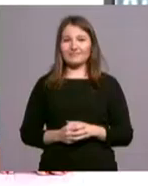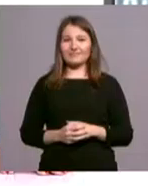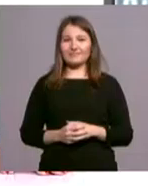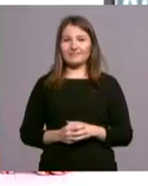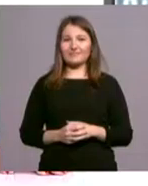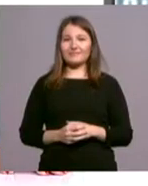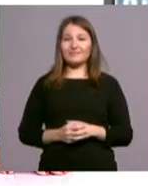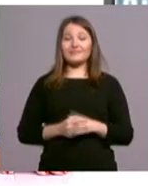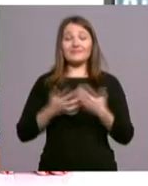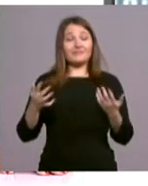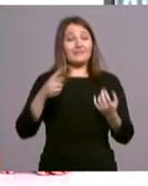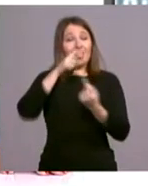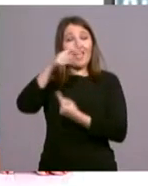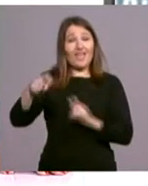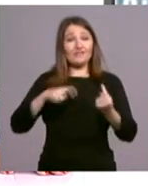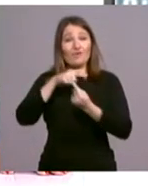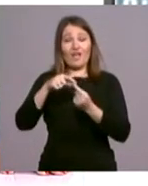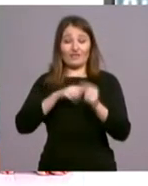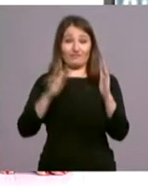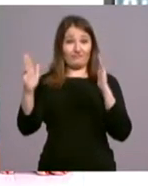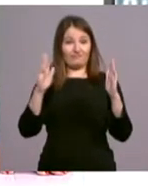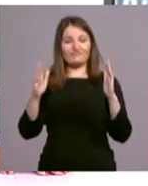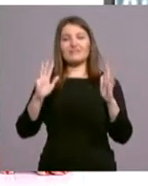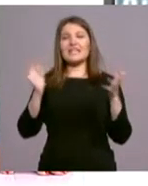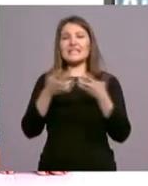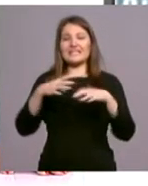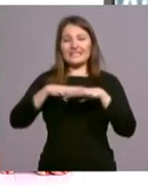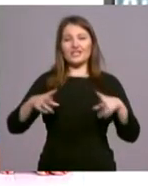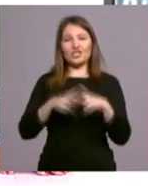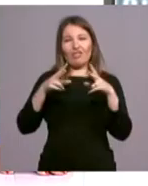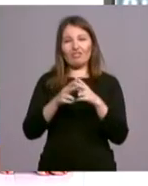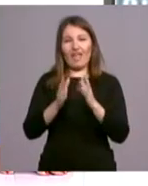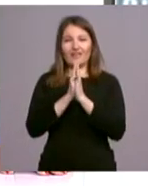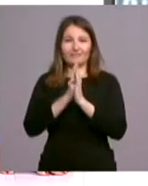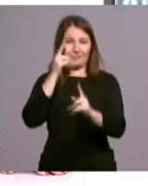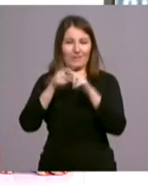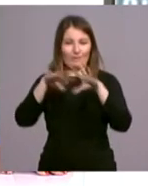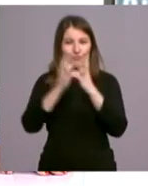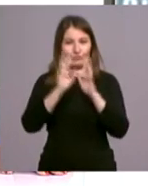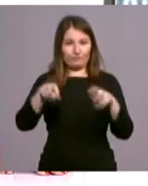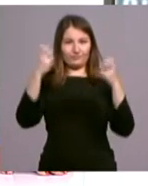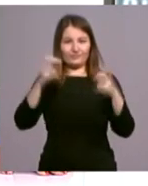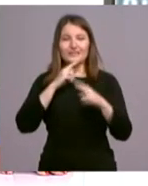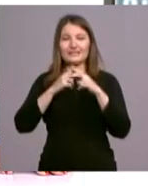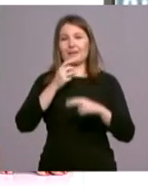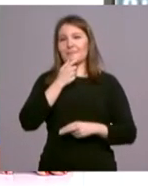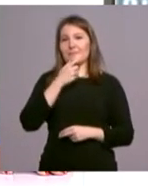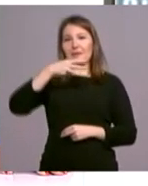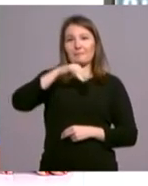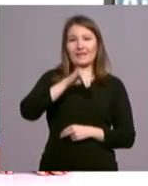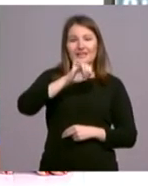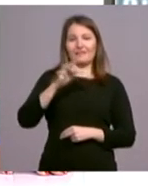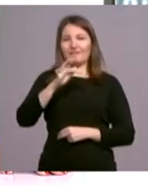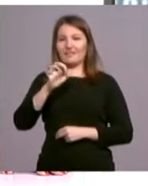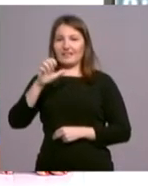Y como cada año por estas fechas, la red social que reza para cambiar el mundo, Mayfeelings, lanza un nuevo vídeo. En esta ocasión nos plantea una